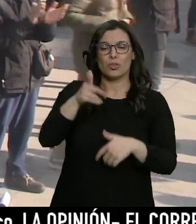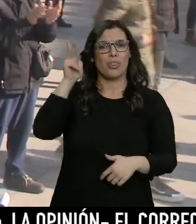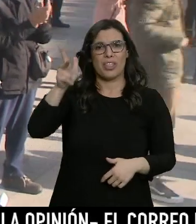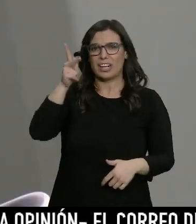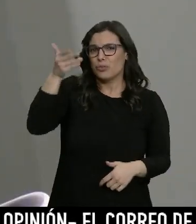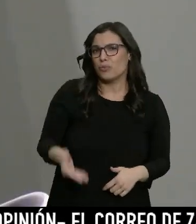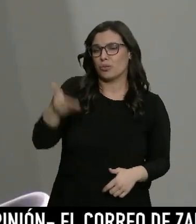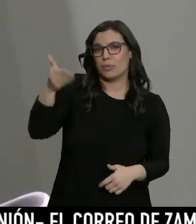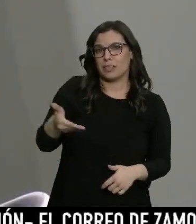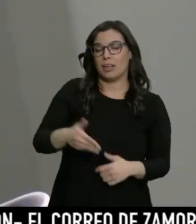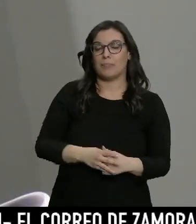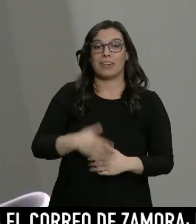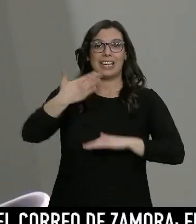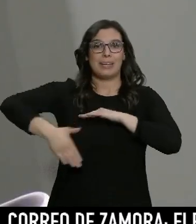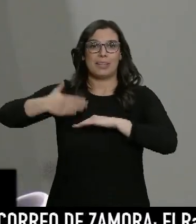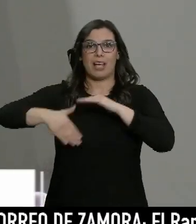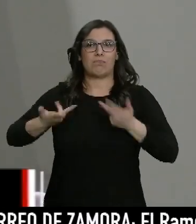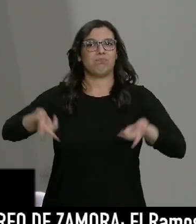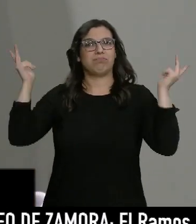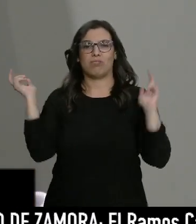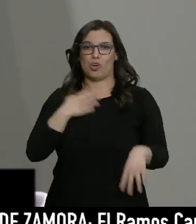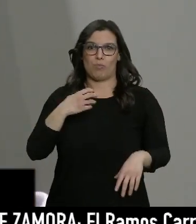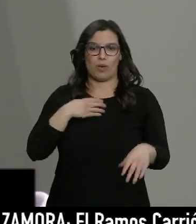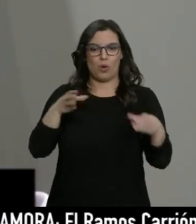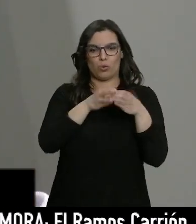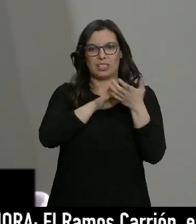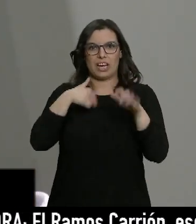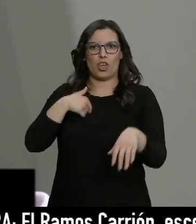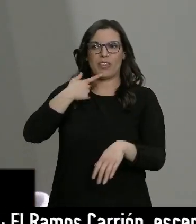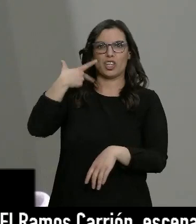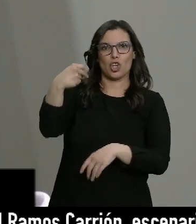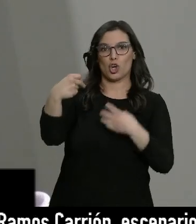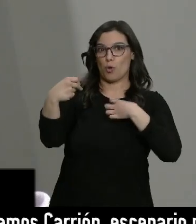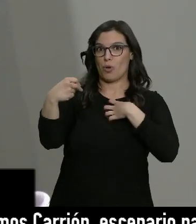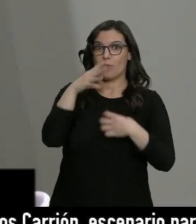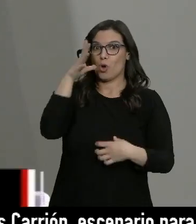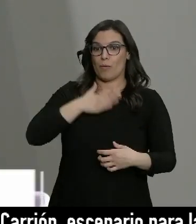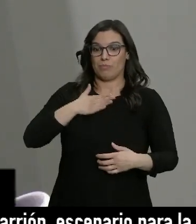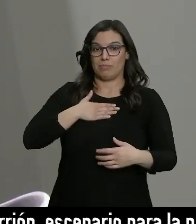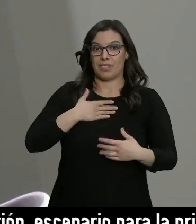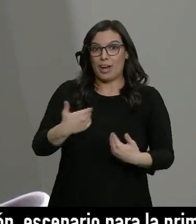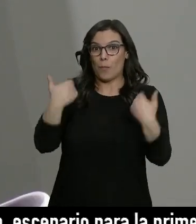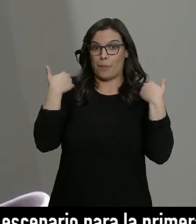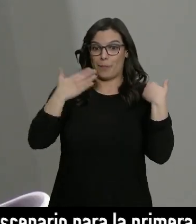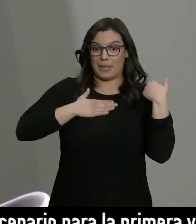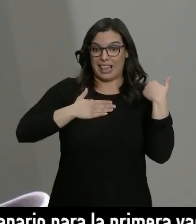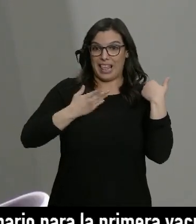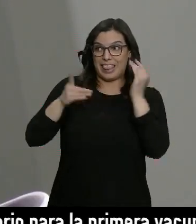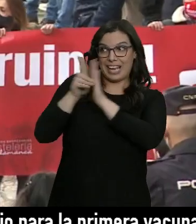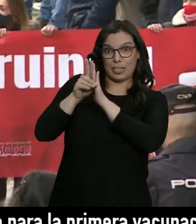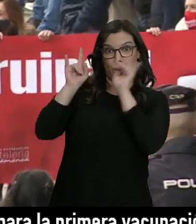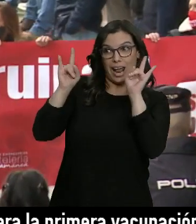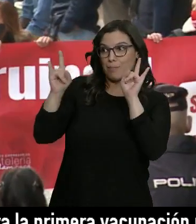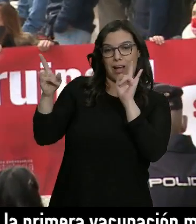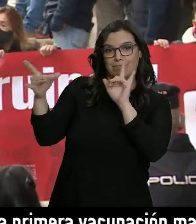fundamental. No puede ser limitado por la Junta de Castilla y León porque no está dentro de las atribuciones del